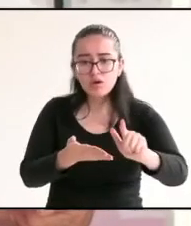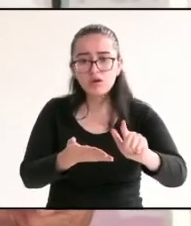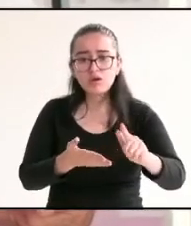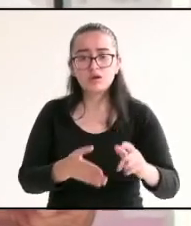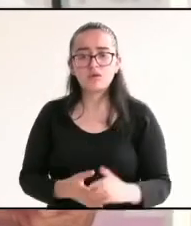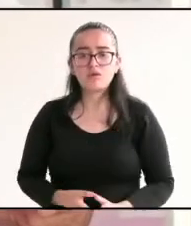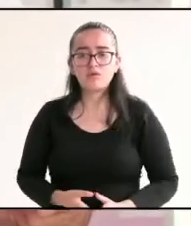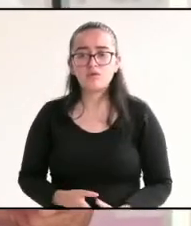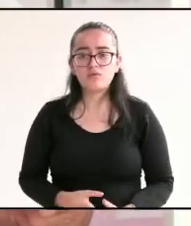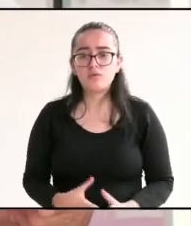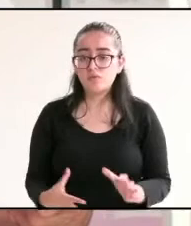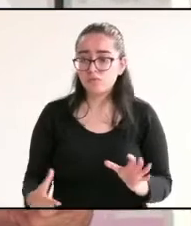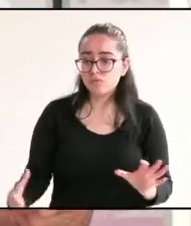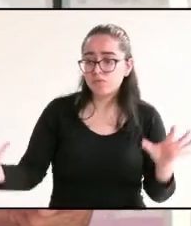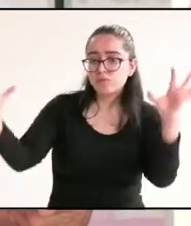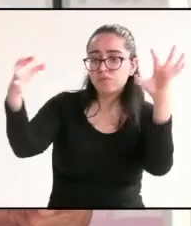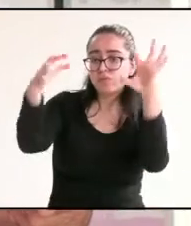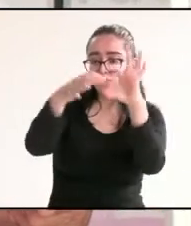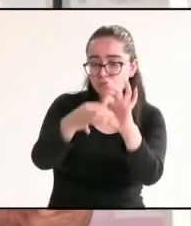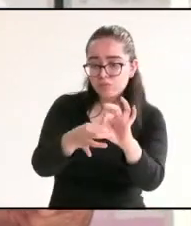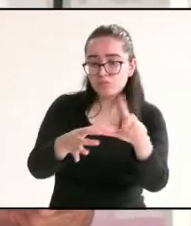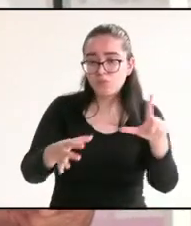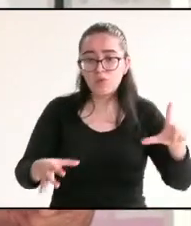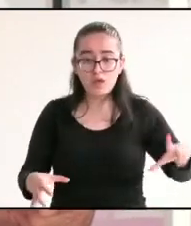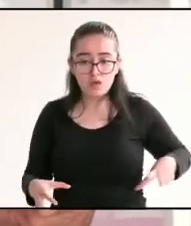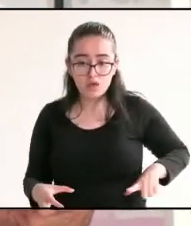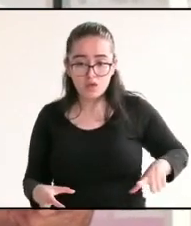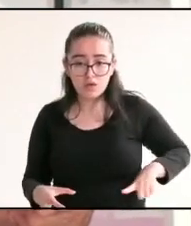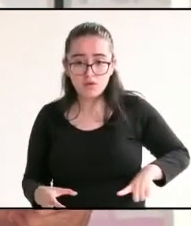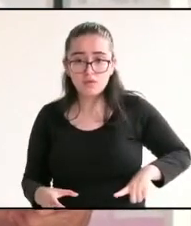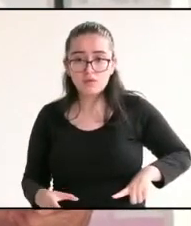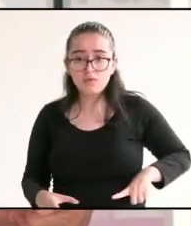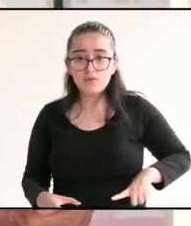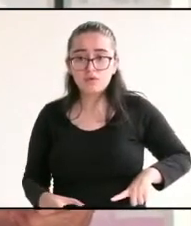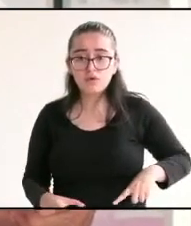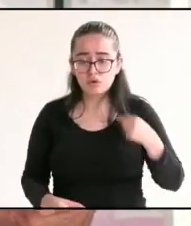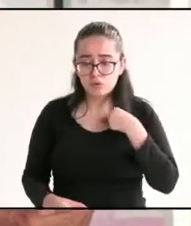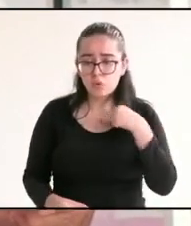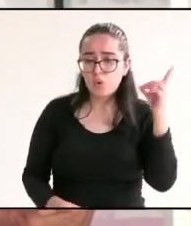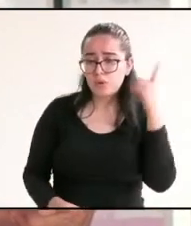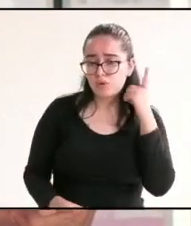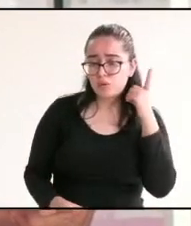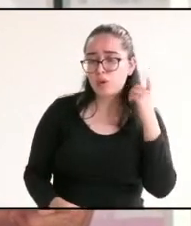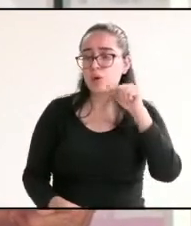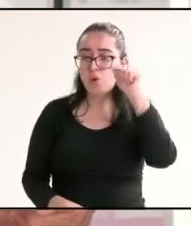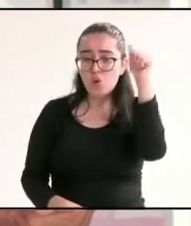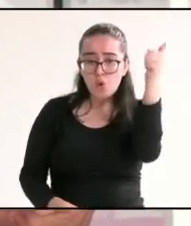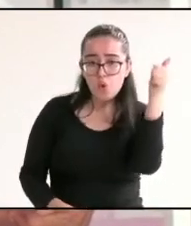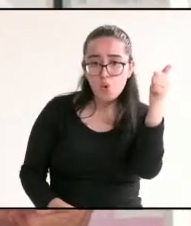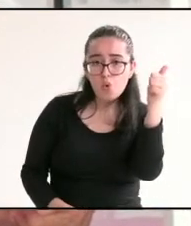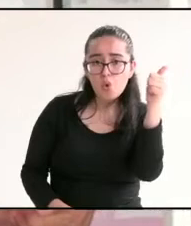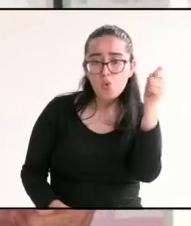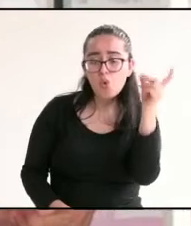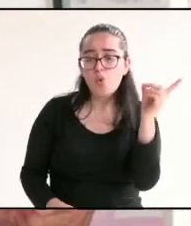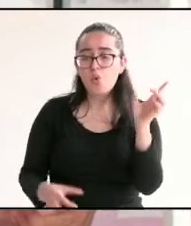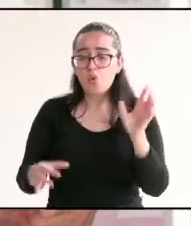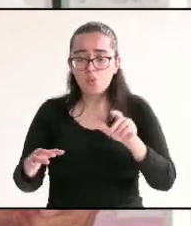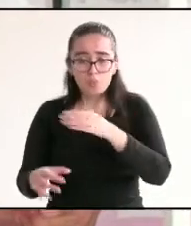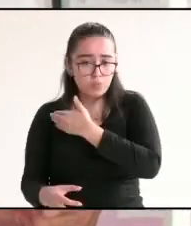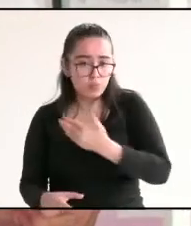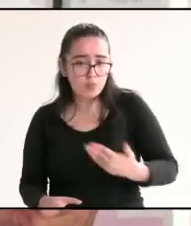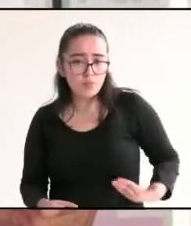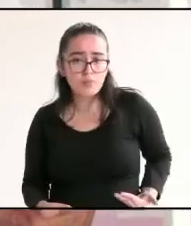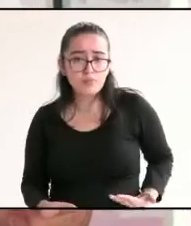el alcalde Ricardo Huec en su momento y yo como diputado, hicimos otro proyecto para